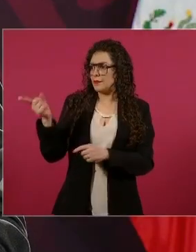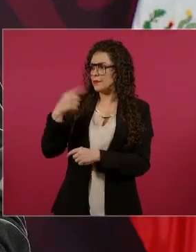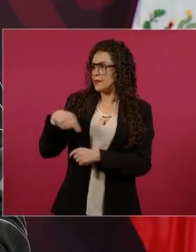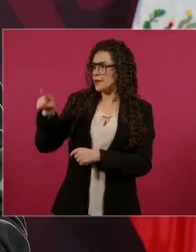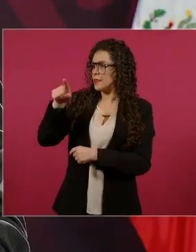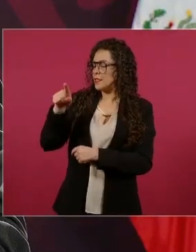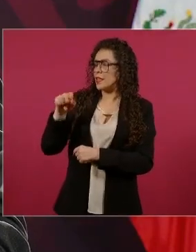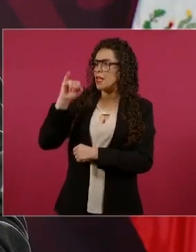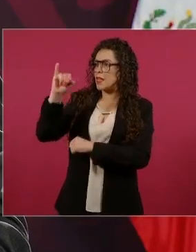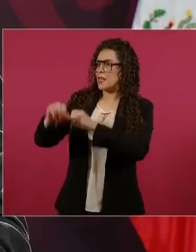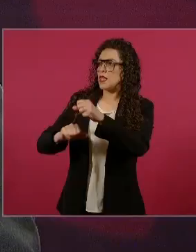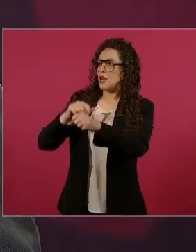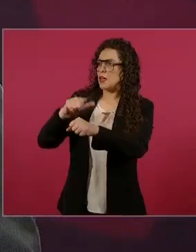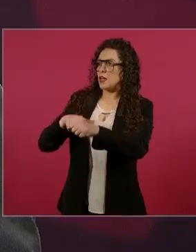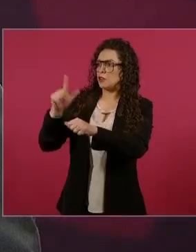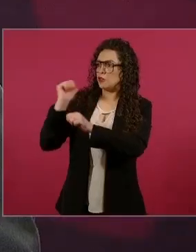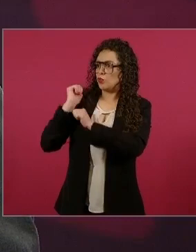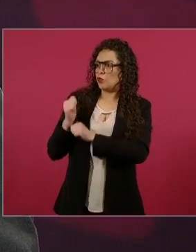internacionales.